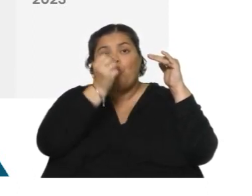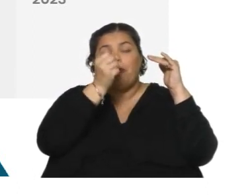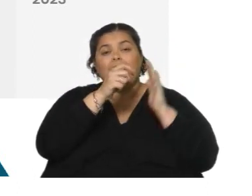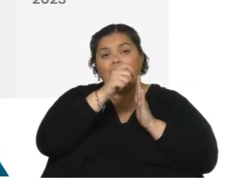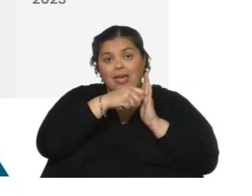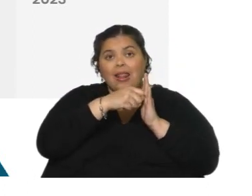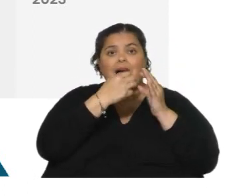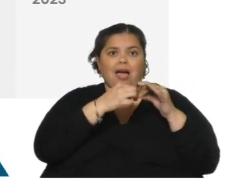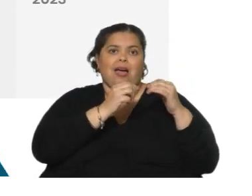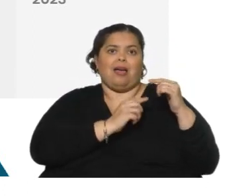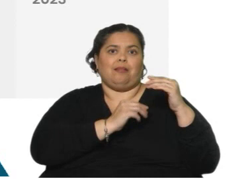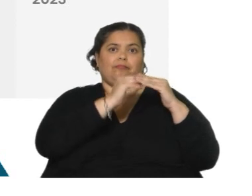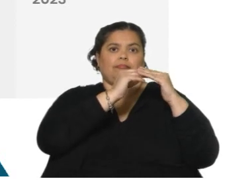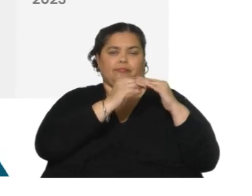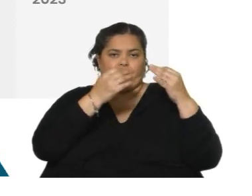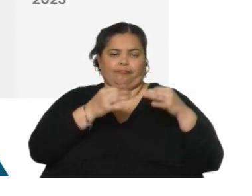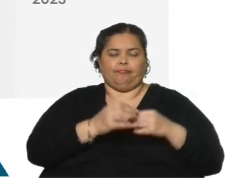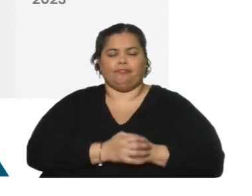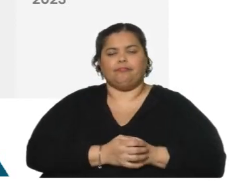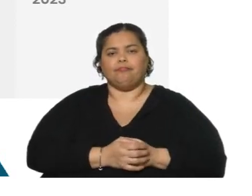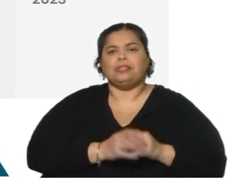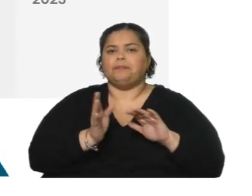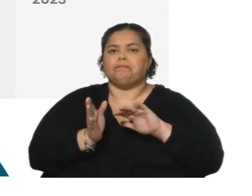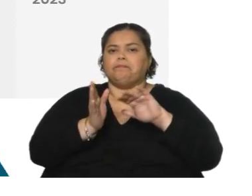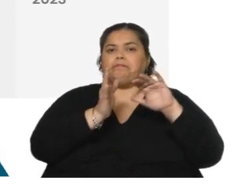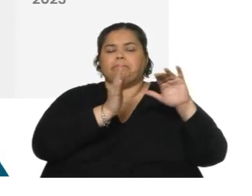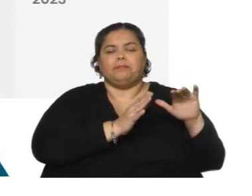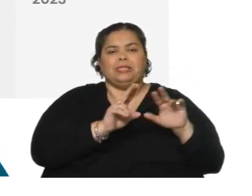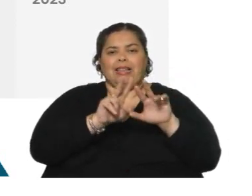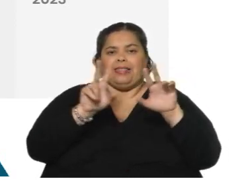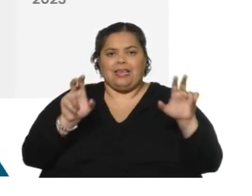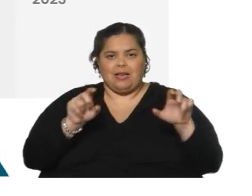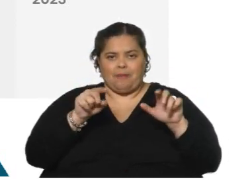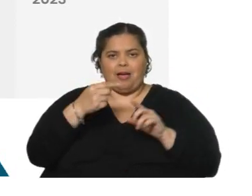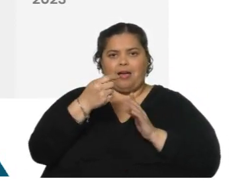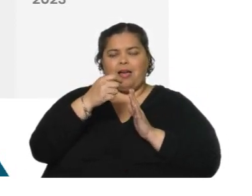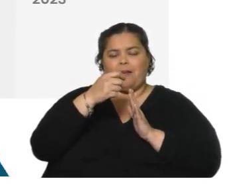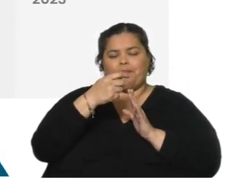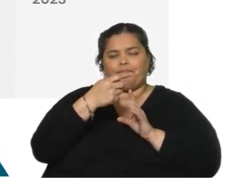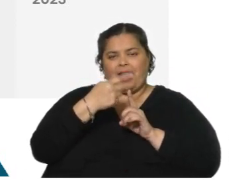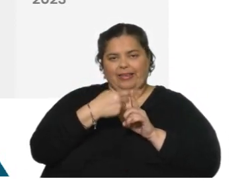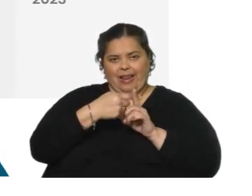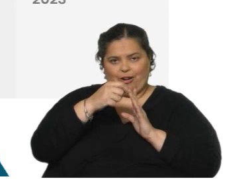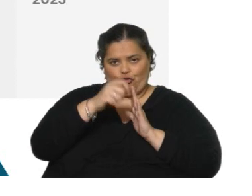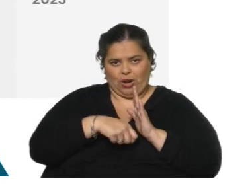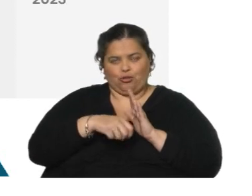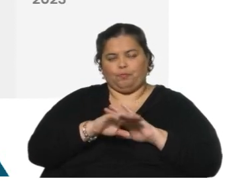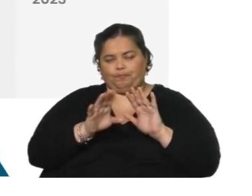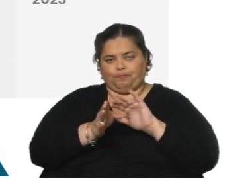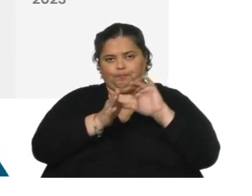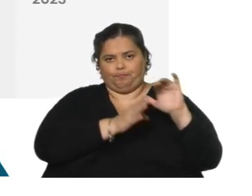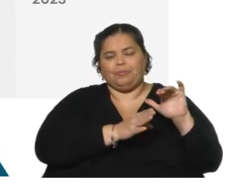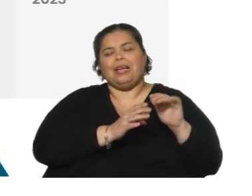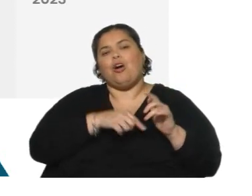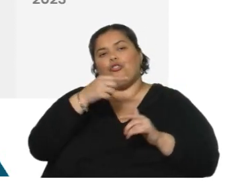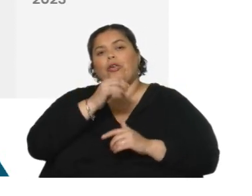medida de los vigentes. Entonces, dejamos este tema acá en cuanto a contratos y nuevos alquileres. La